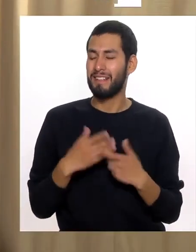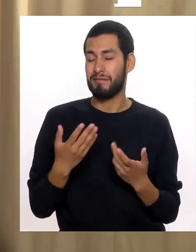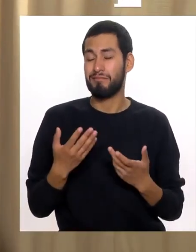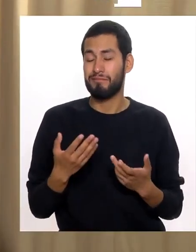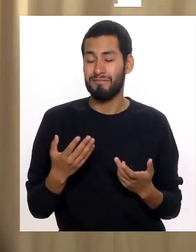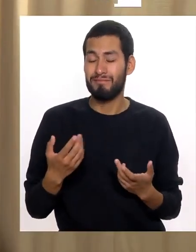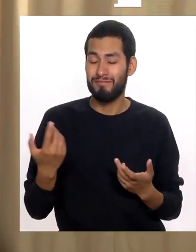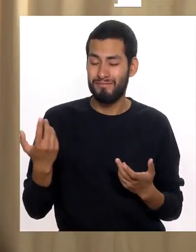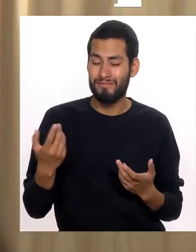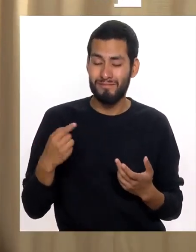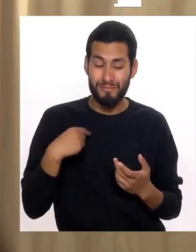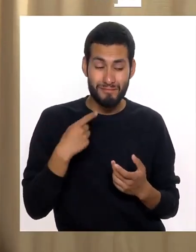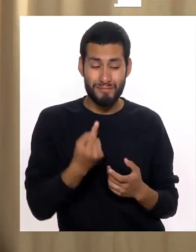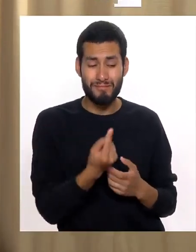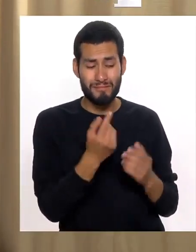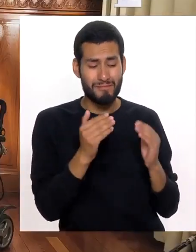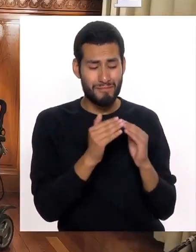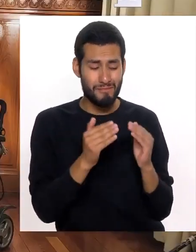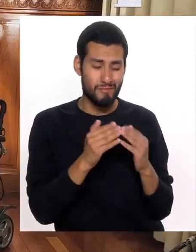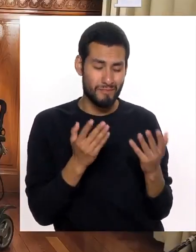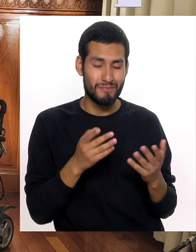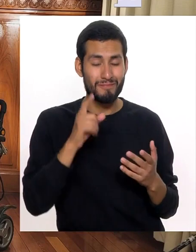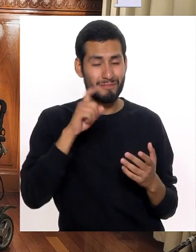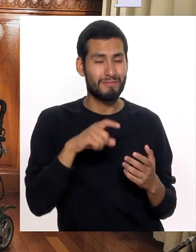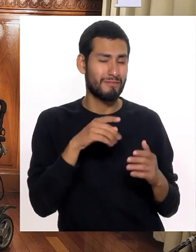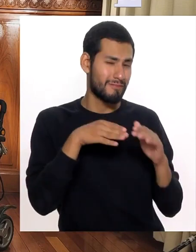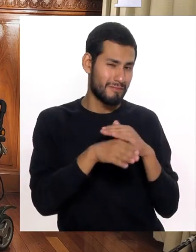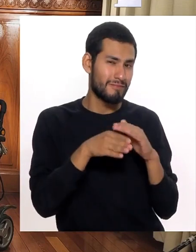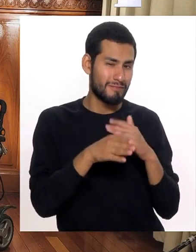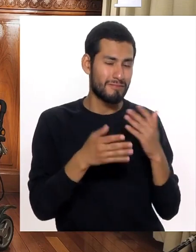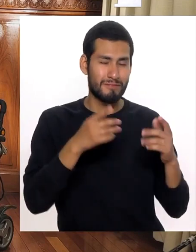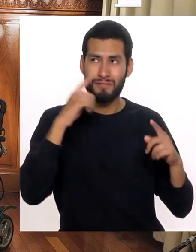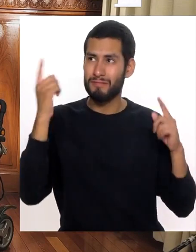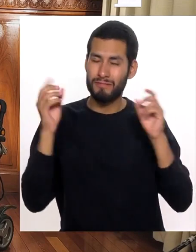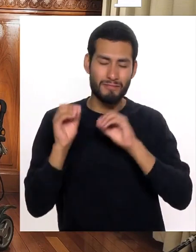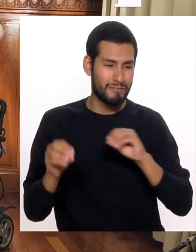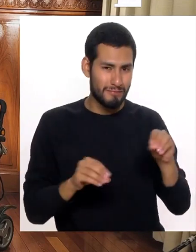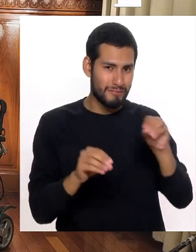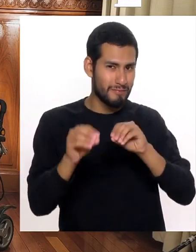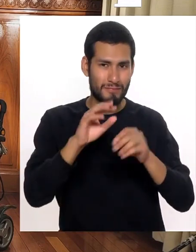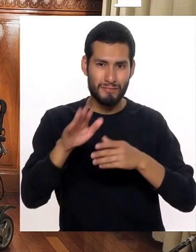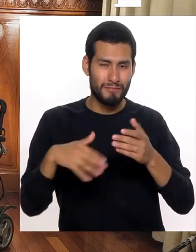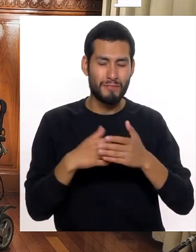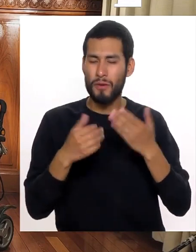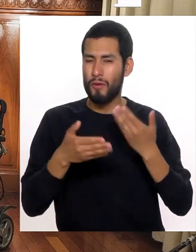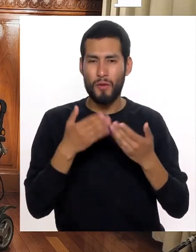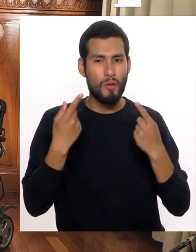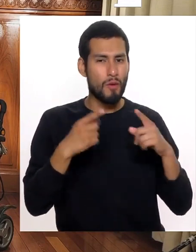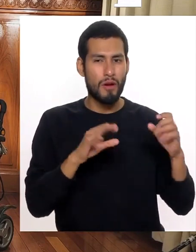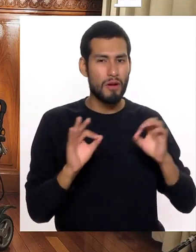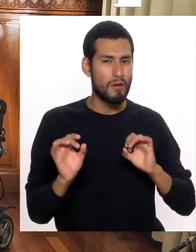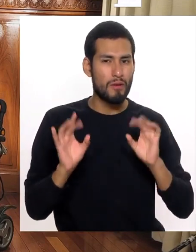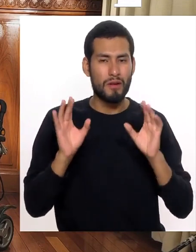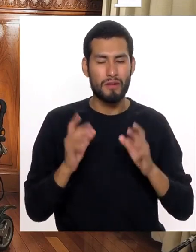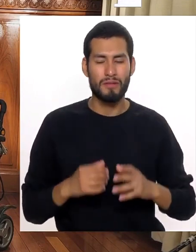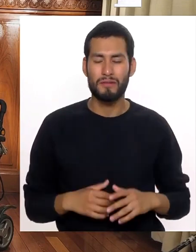Claro Porque uno También pues Si está solo en casa Tiene que tener accesibilidad Para poder moverse Y también para cualquier Eventualidad